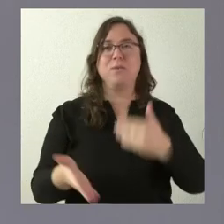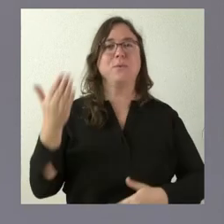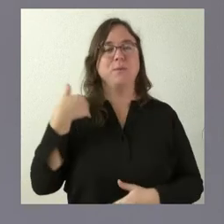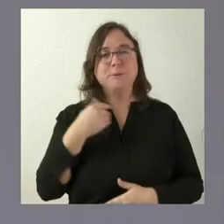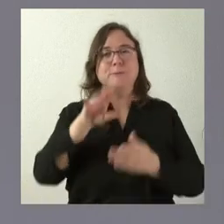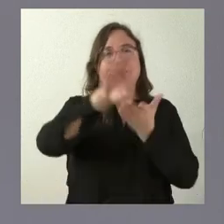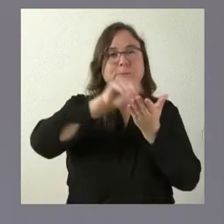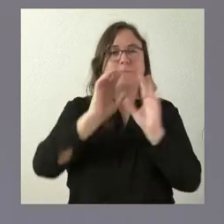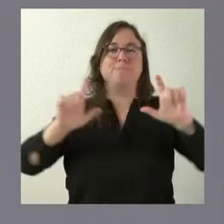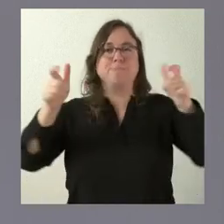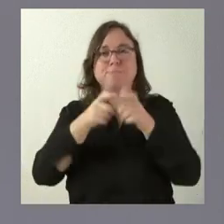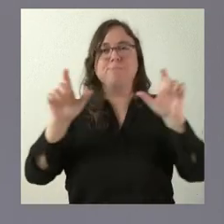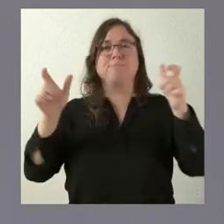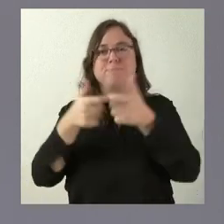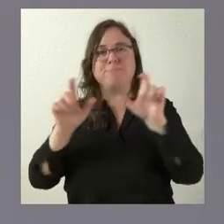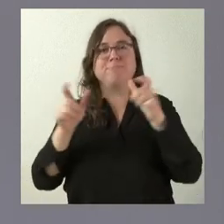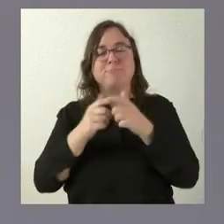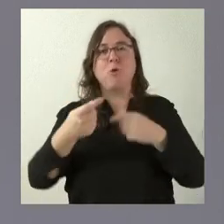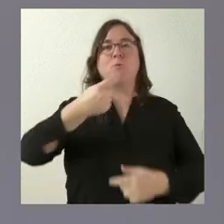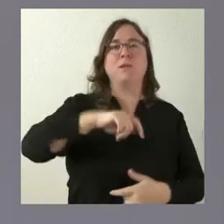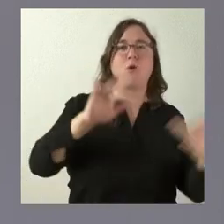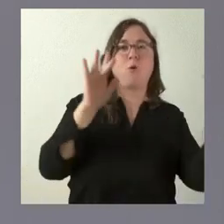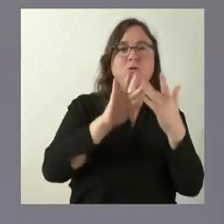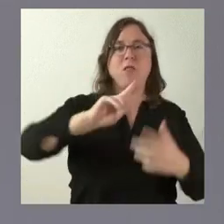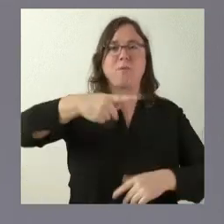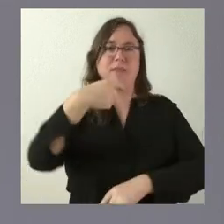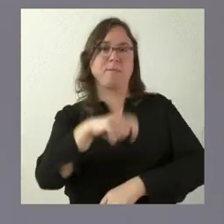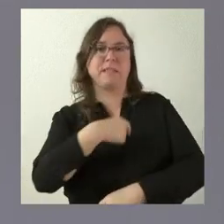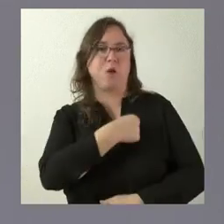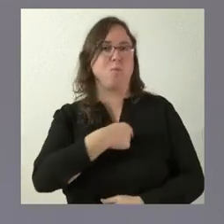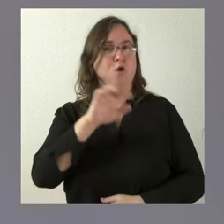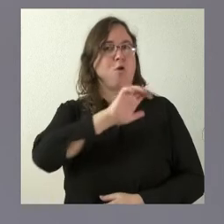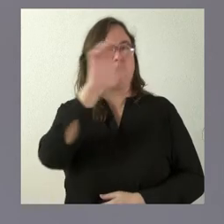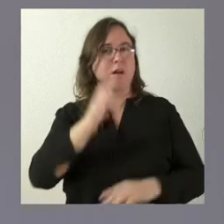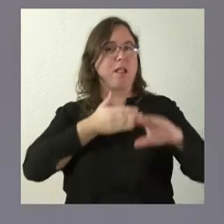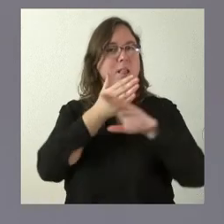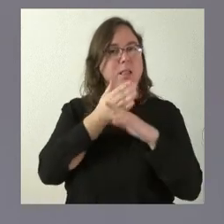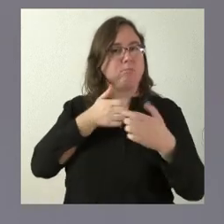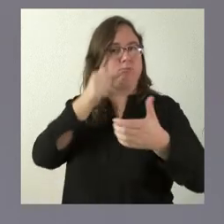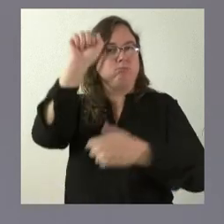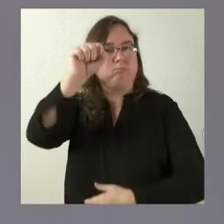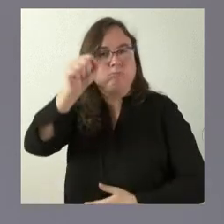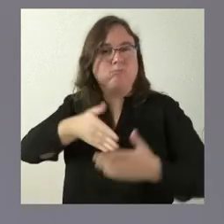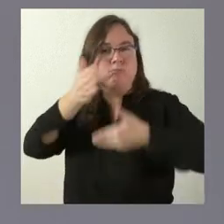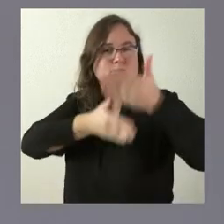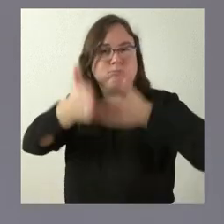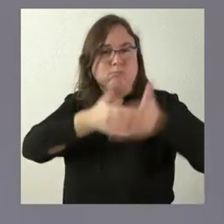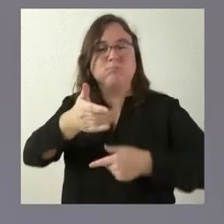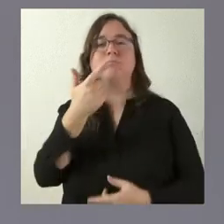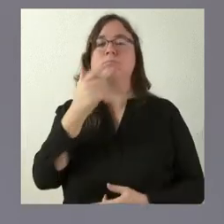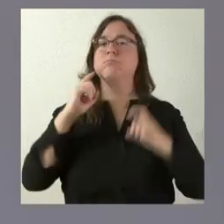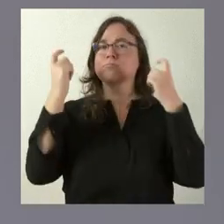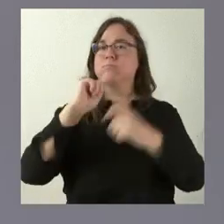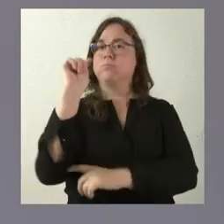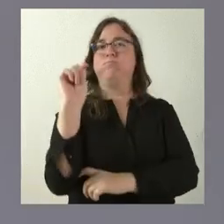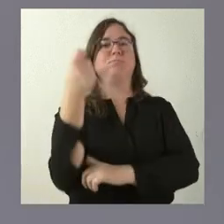reuniéndonos a través de los presidentes con la vicepresidenta de la Comisión Europea, llevando a cabo todos los cauces que podíamos tener a nuestro alcance,